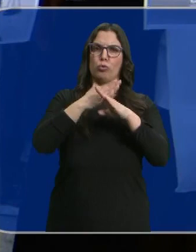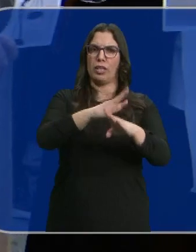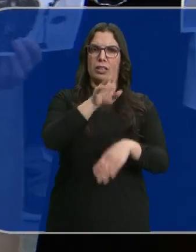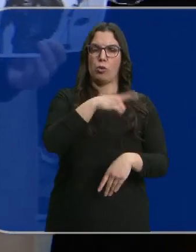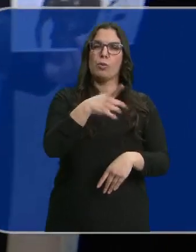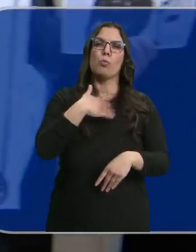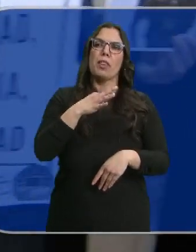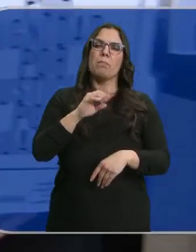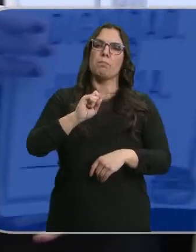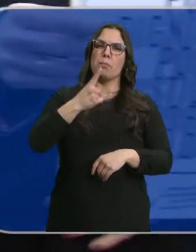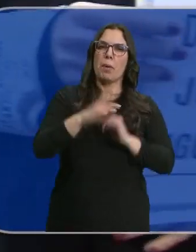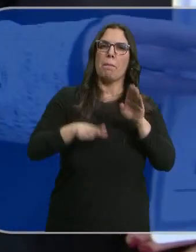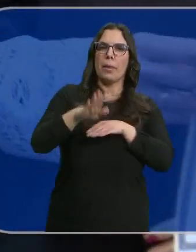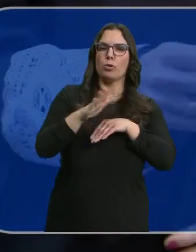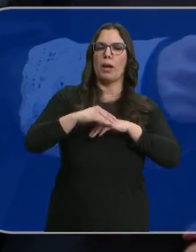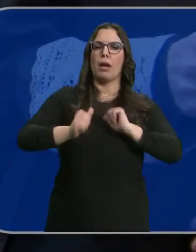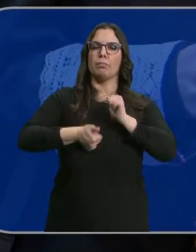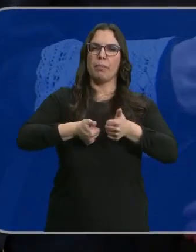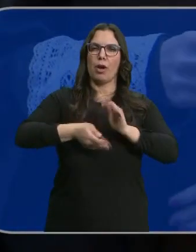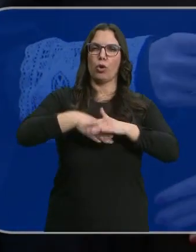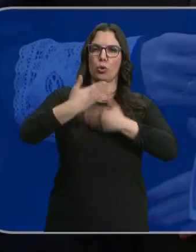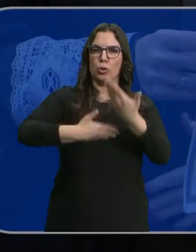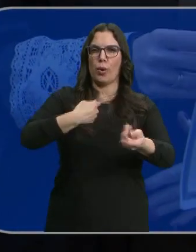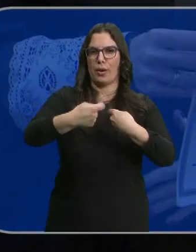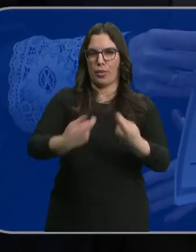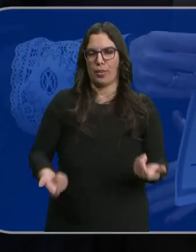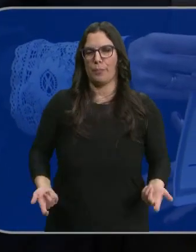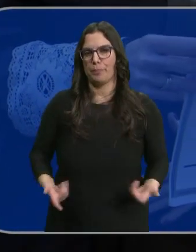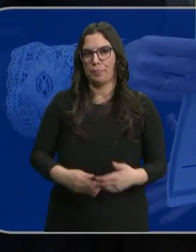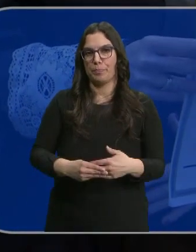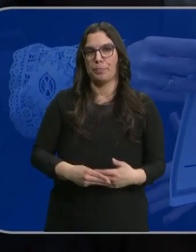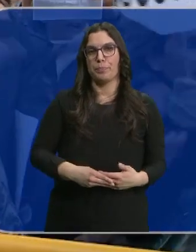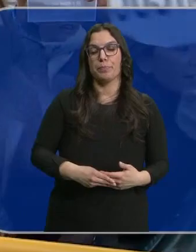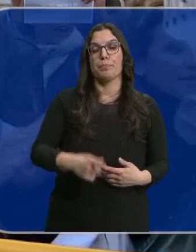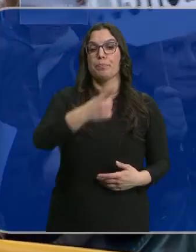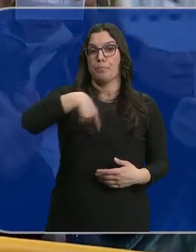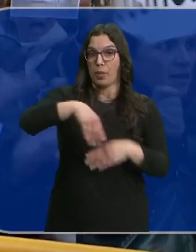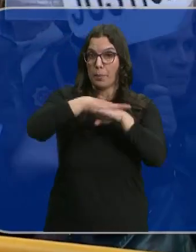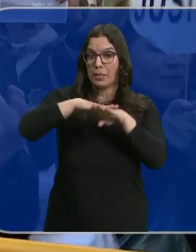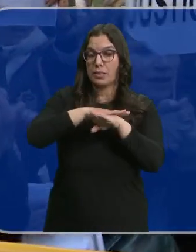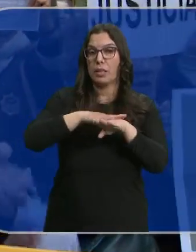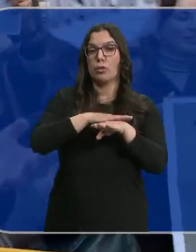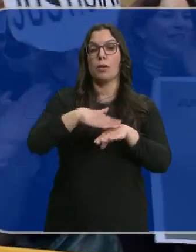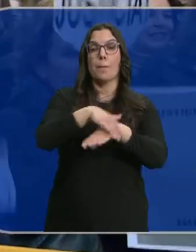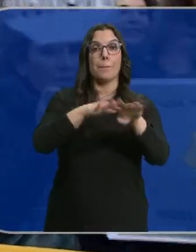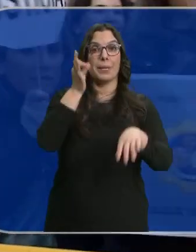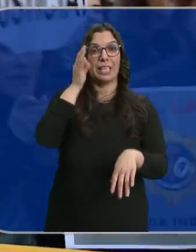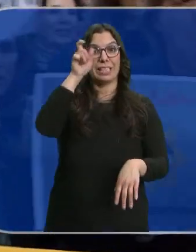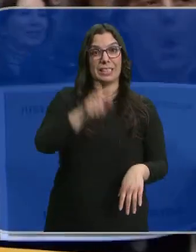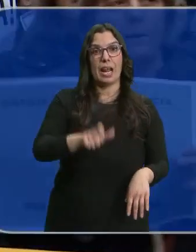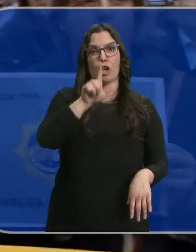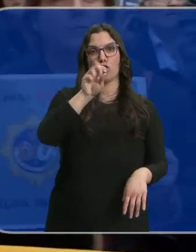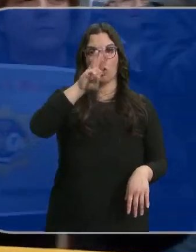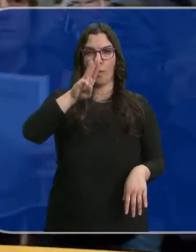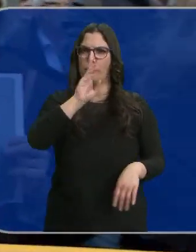ser un buen punto de partida para continuar con la negociación. Por parte del Ministerio, la ministra de Justicia, Pilar Job,